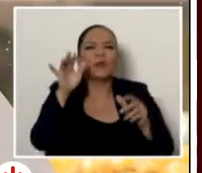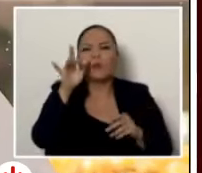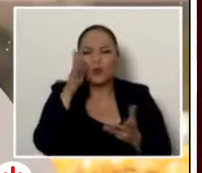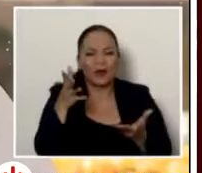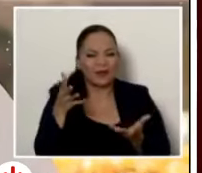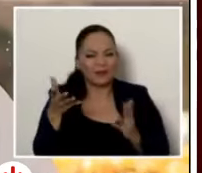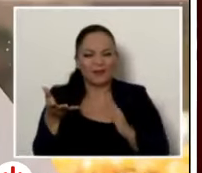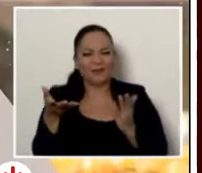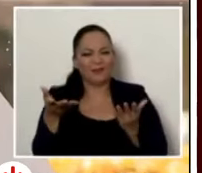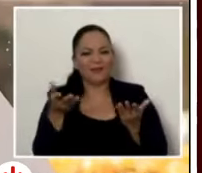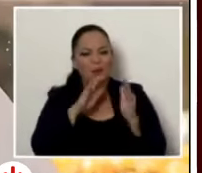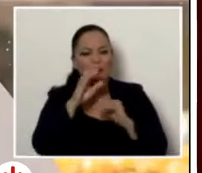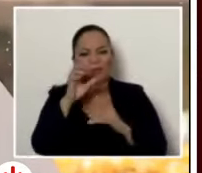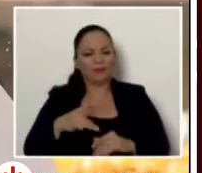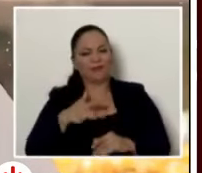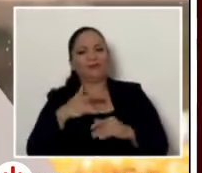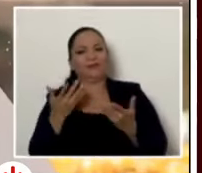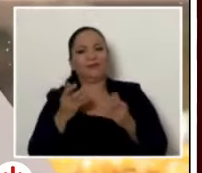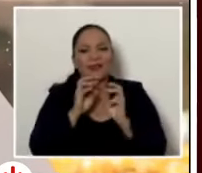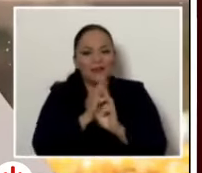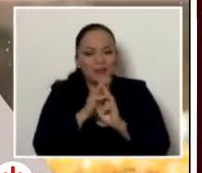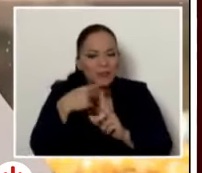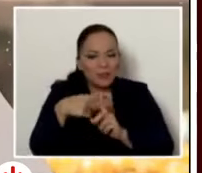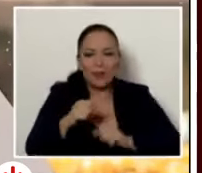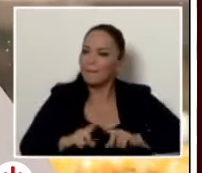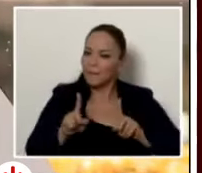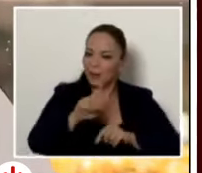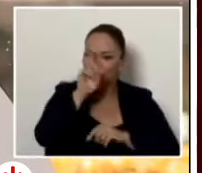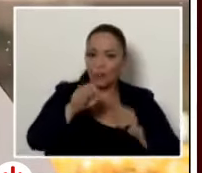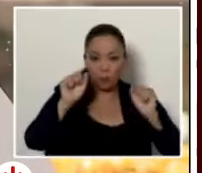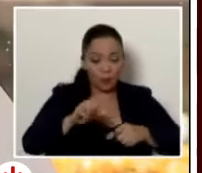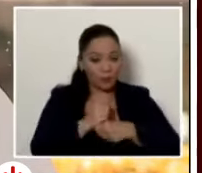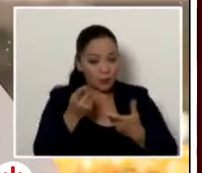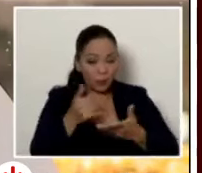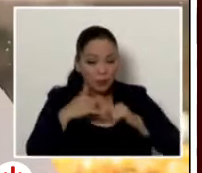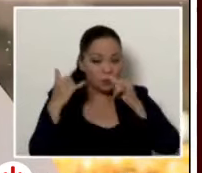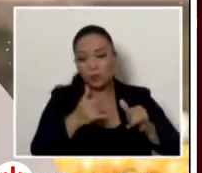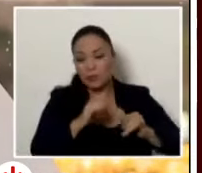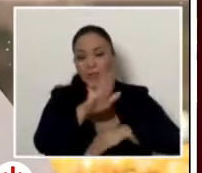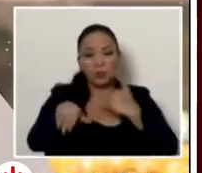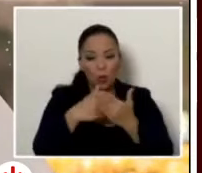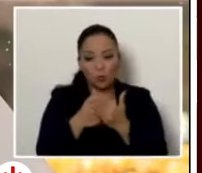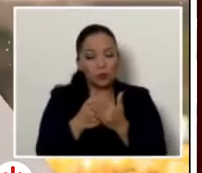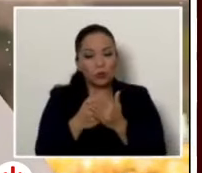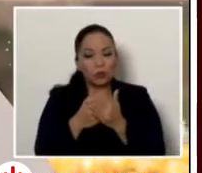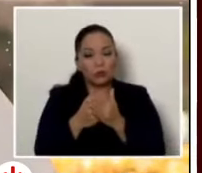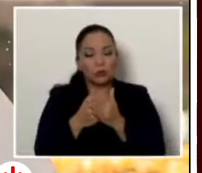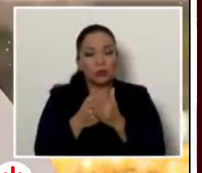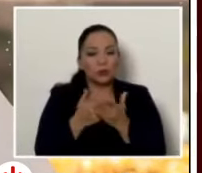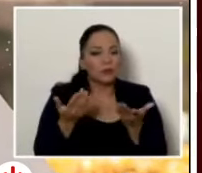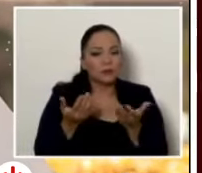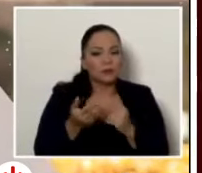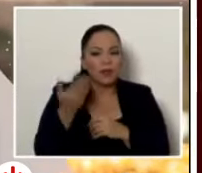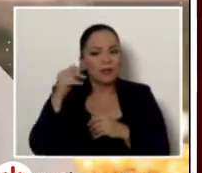llegan a la respuesta que se quiere que den pero cabría podría caber una denuncia para todos esos que no hicieron